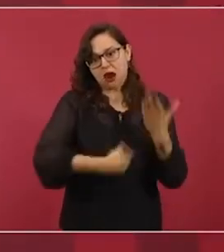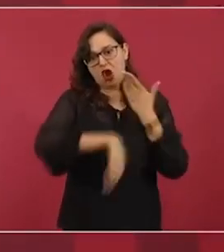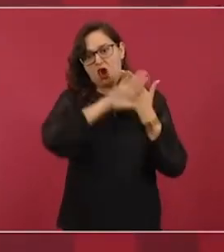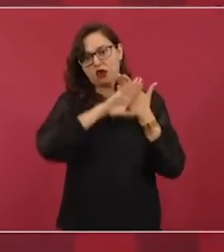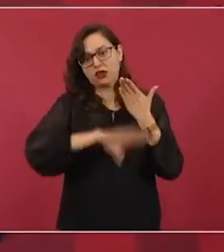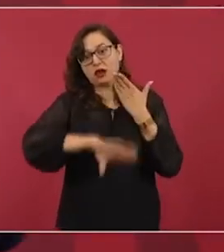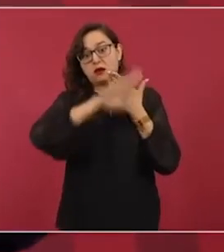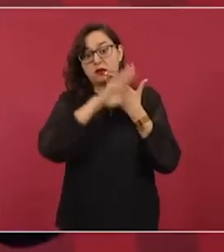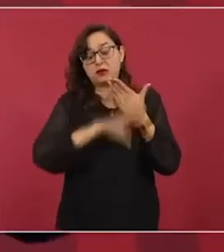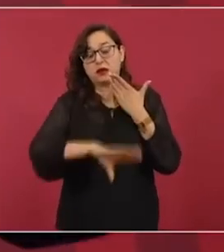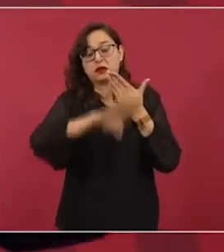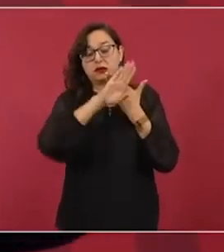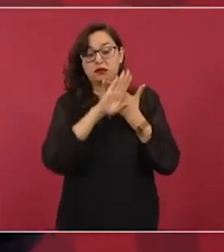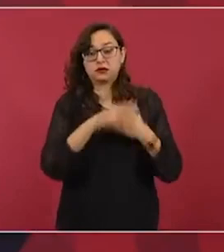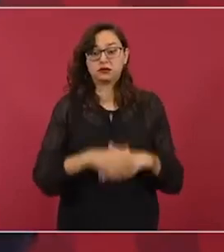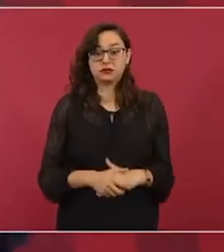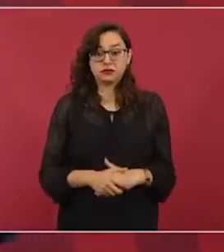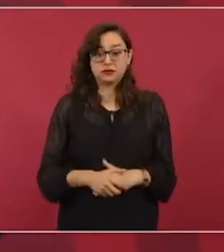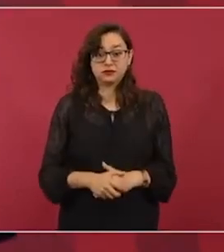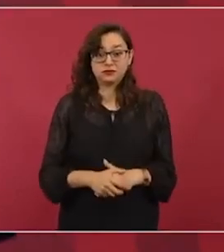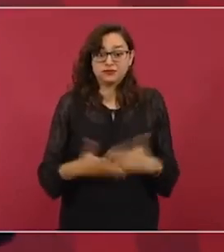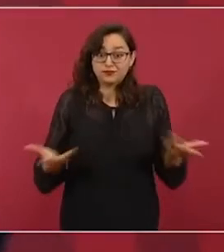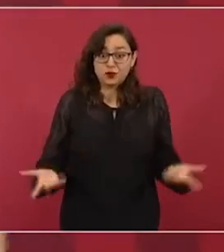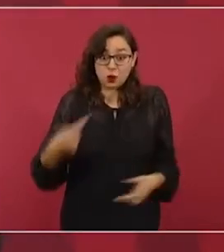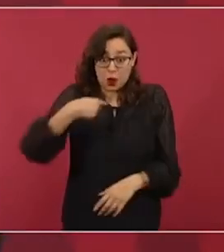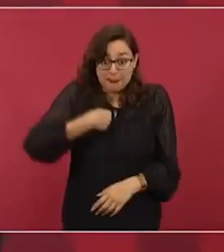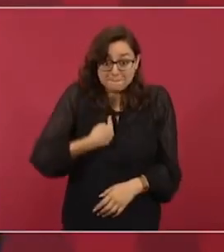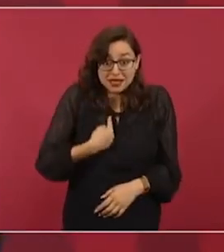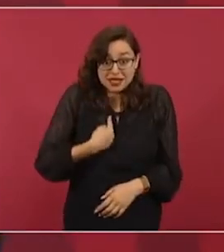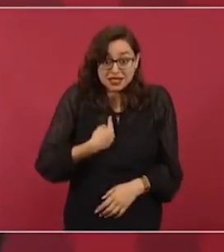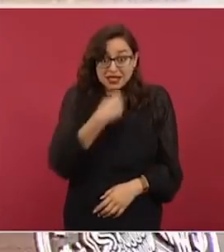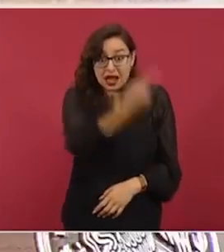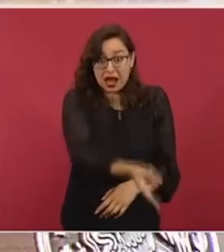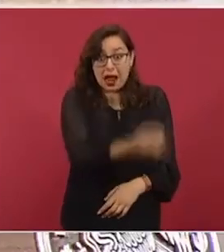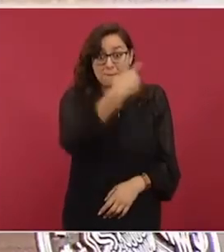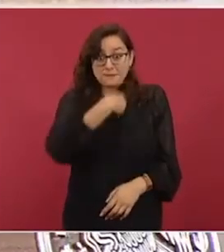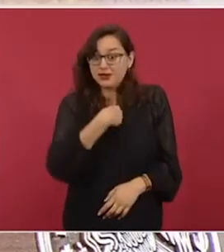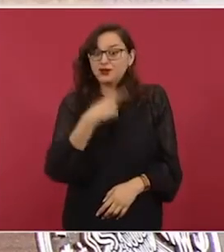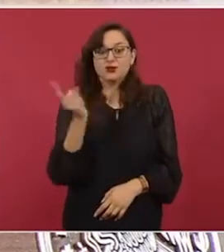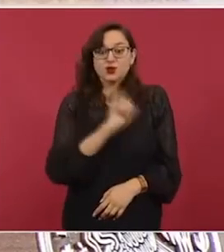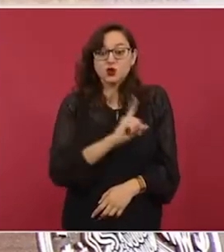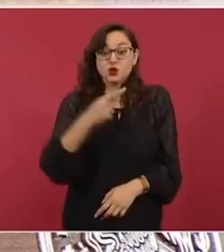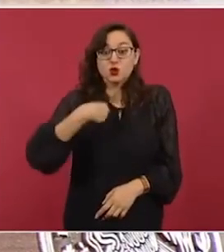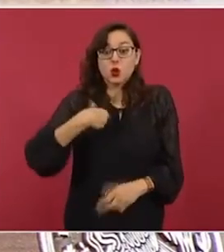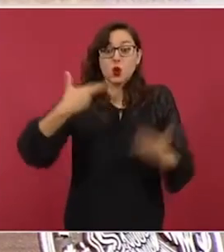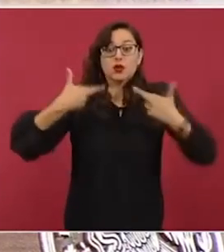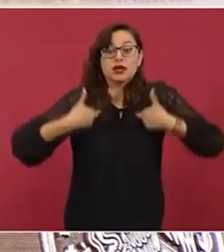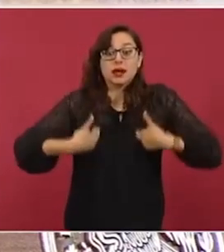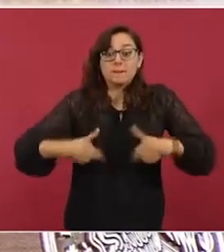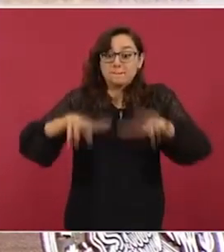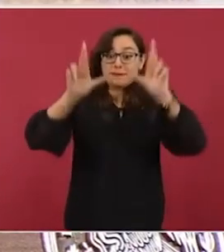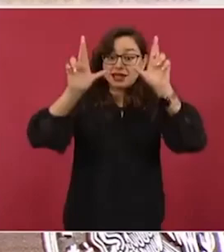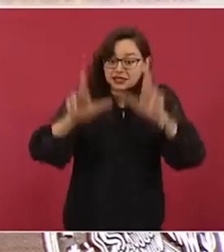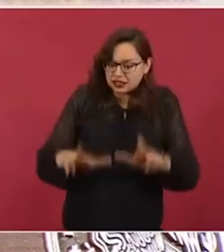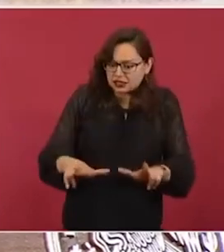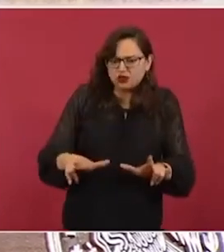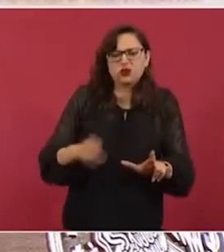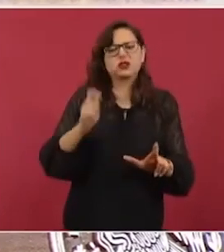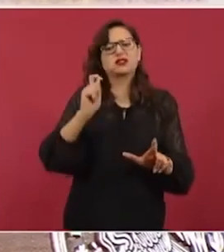y no es Andrés Manuel, es lo que represento. ¿Y qué represento? Pues